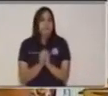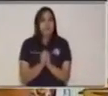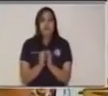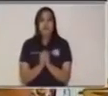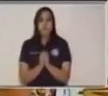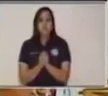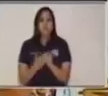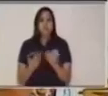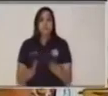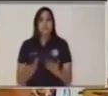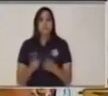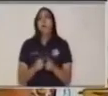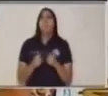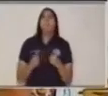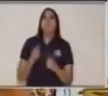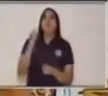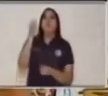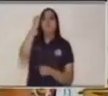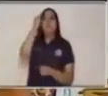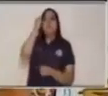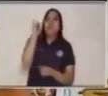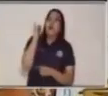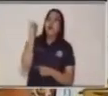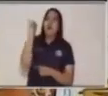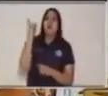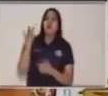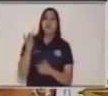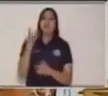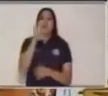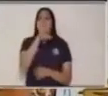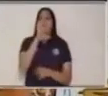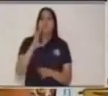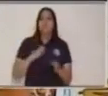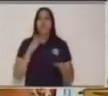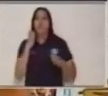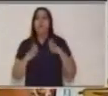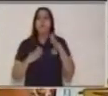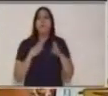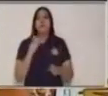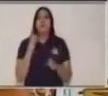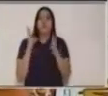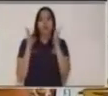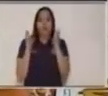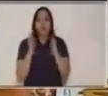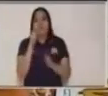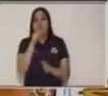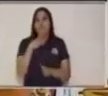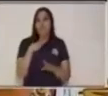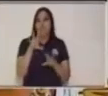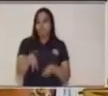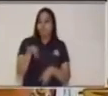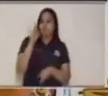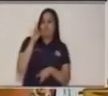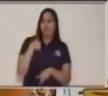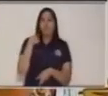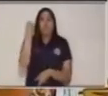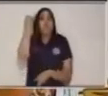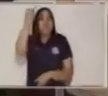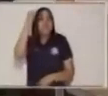Pero piensa, con estas cinco emociones cómo te hace sentir ese tema que escogiste y las ideas que tienes.